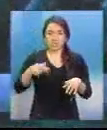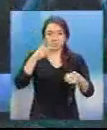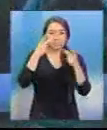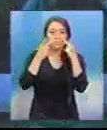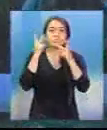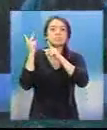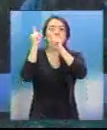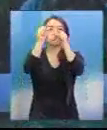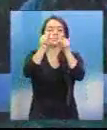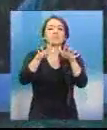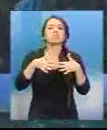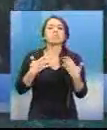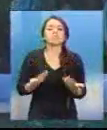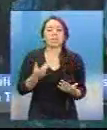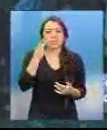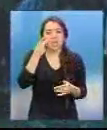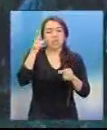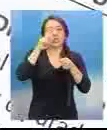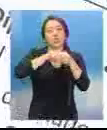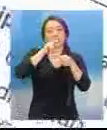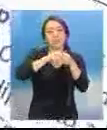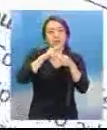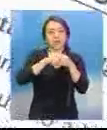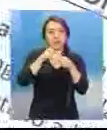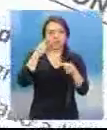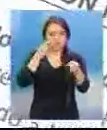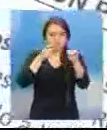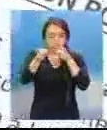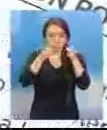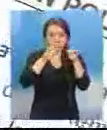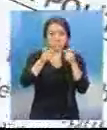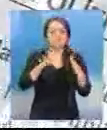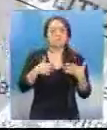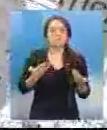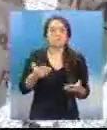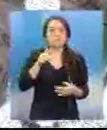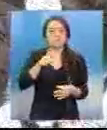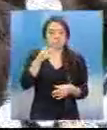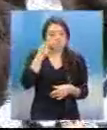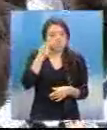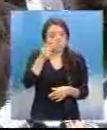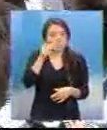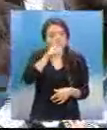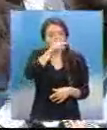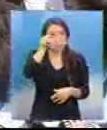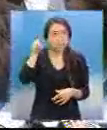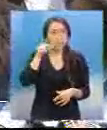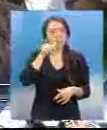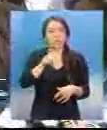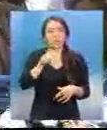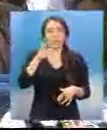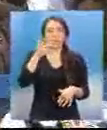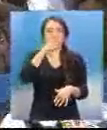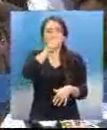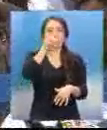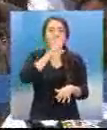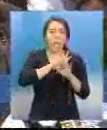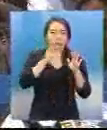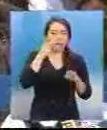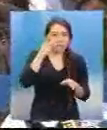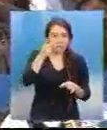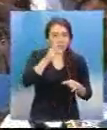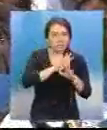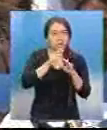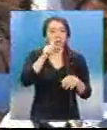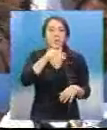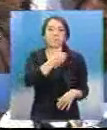Reformas Constitucionales a Totonicapán para explicar las propuestas de reformas. El día lunes van precisamente